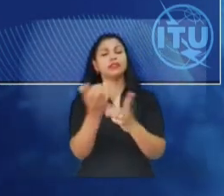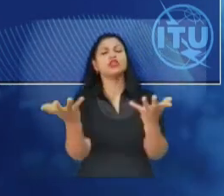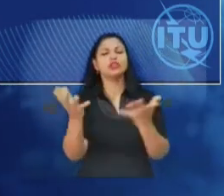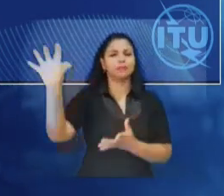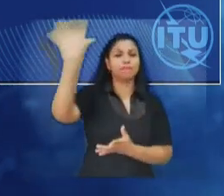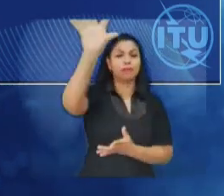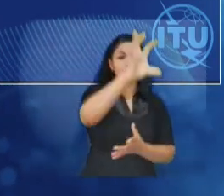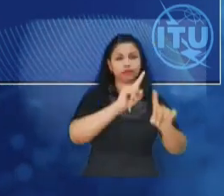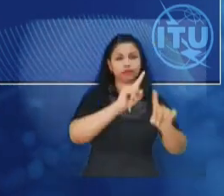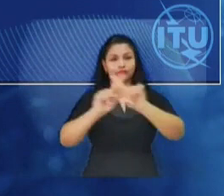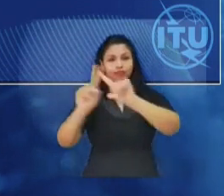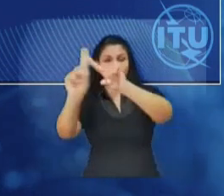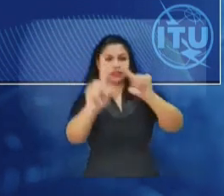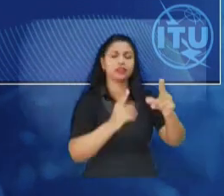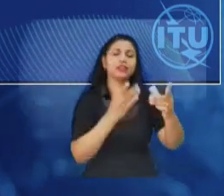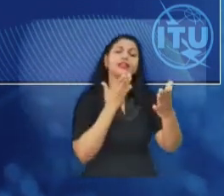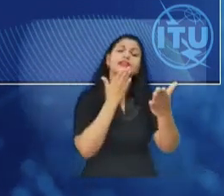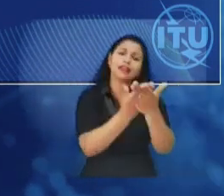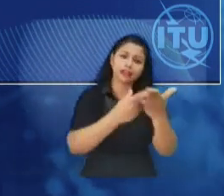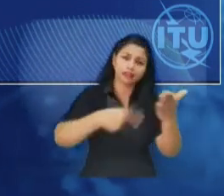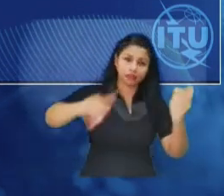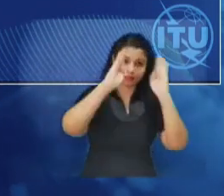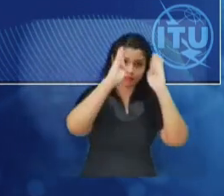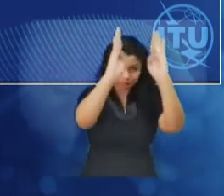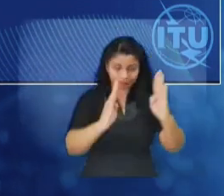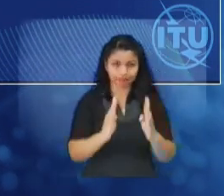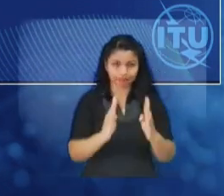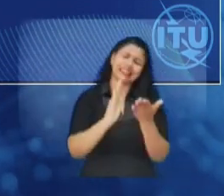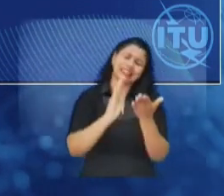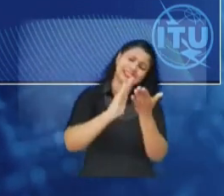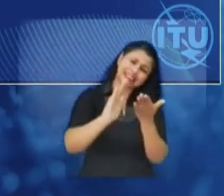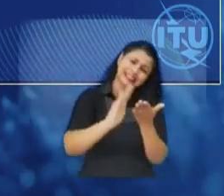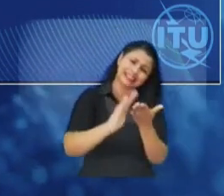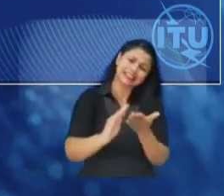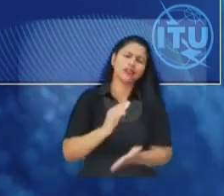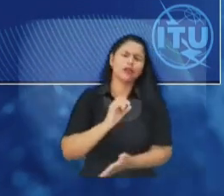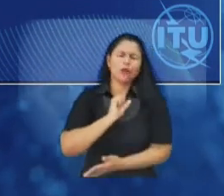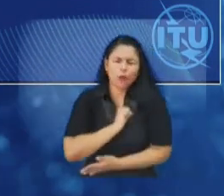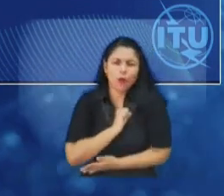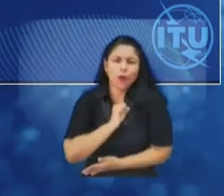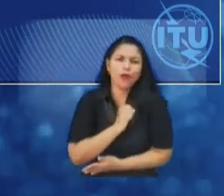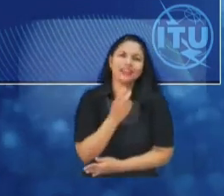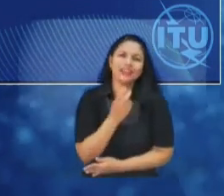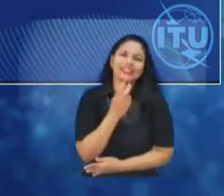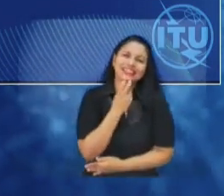les agradezco mucho por su atención y le pido disculpas por la tos. Buenos días.